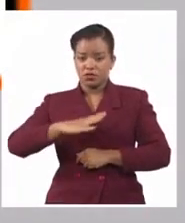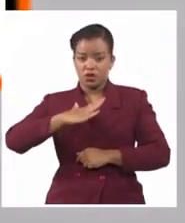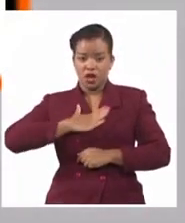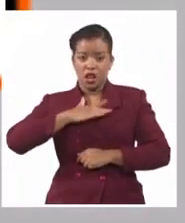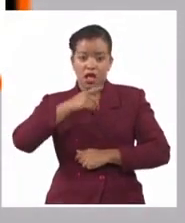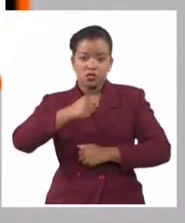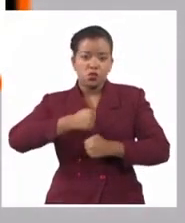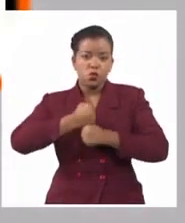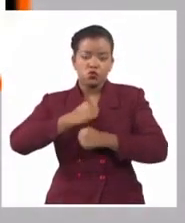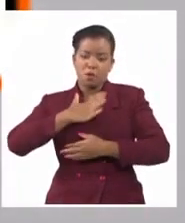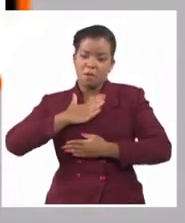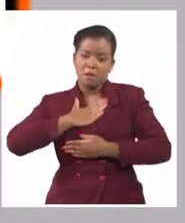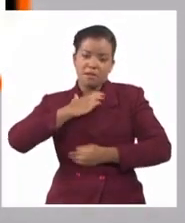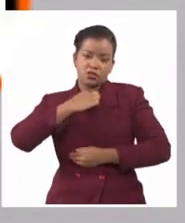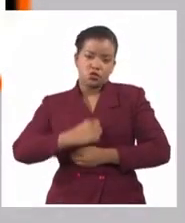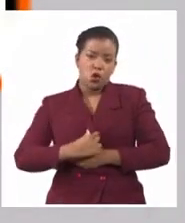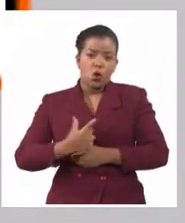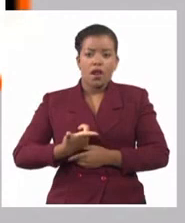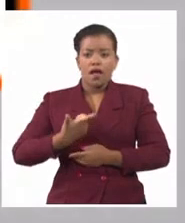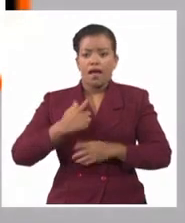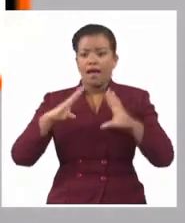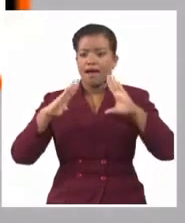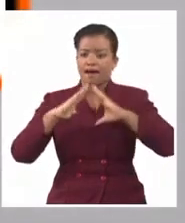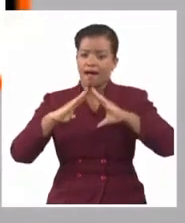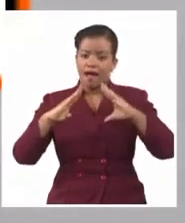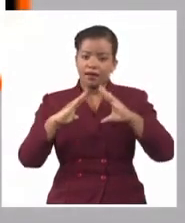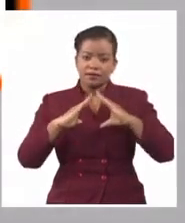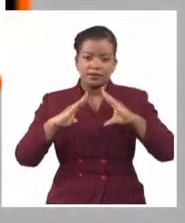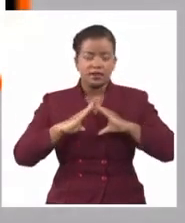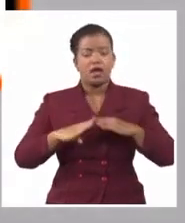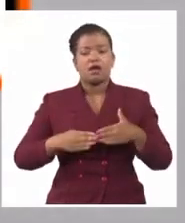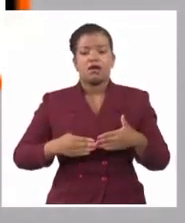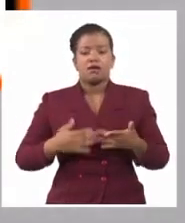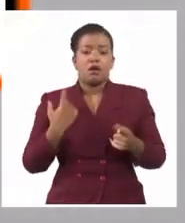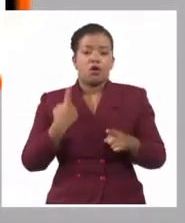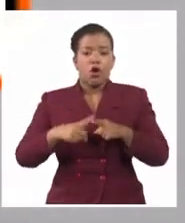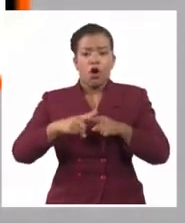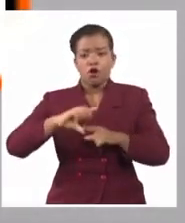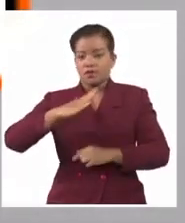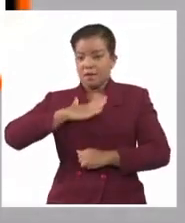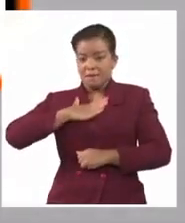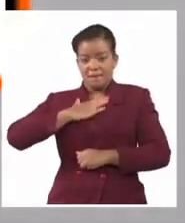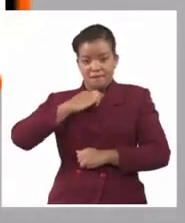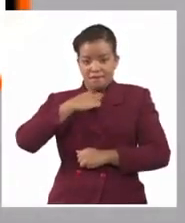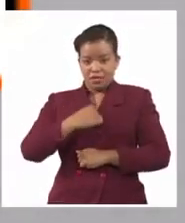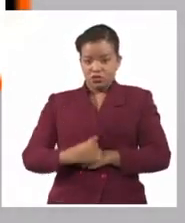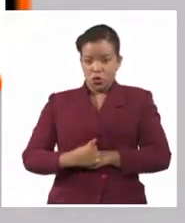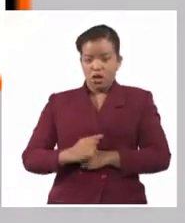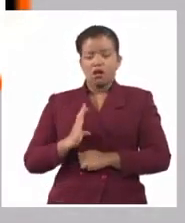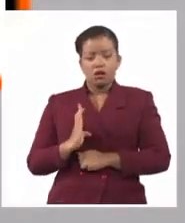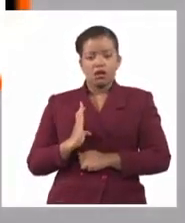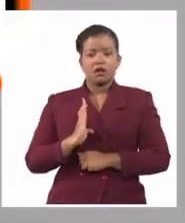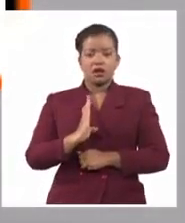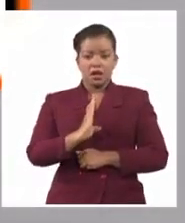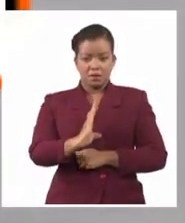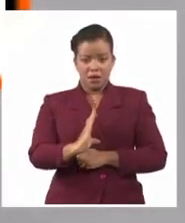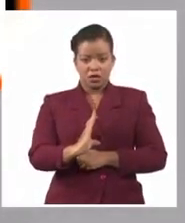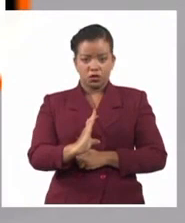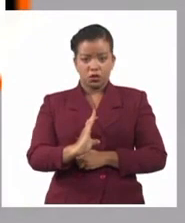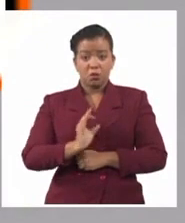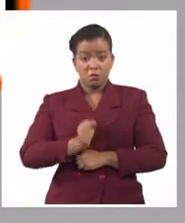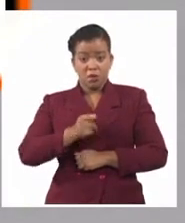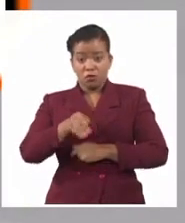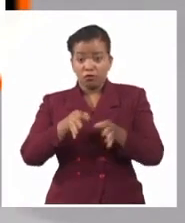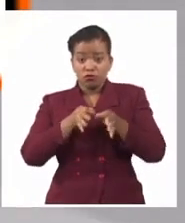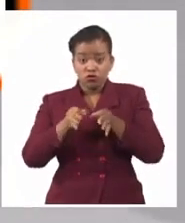de las personas, ¿no?, del hogar, es decir, las cosas individuales de las personas. Está bien, que si la naturaleza y funciones de estos